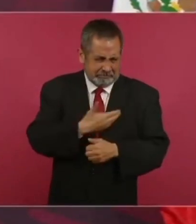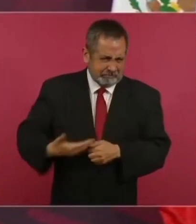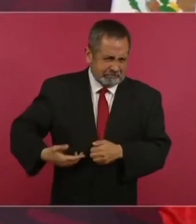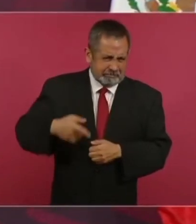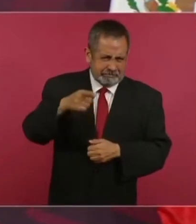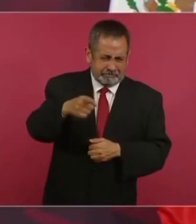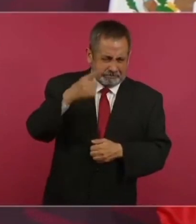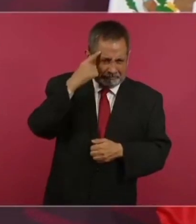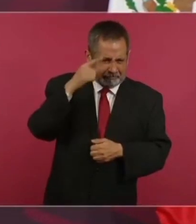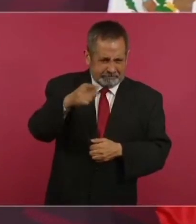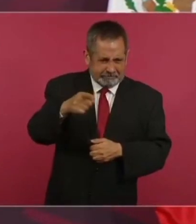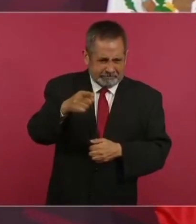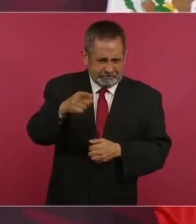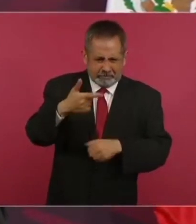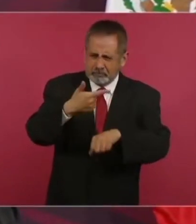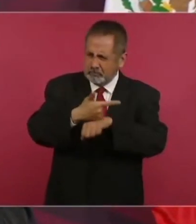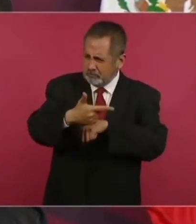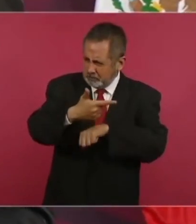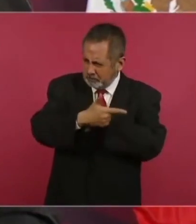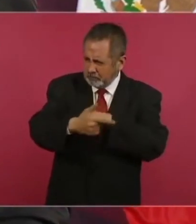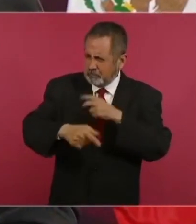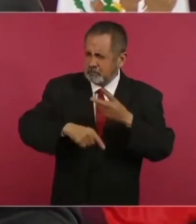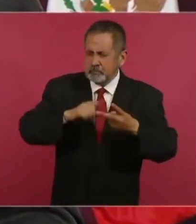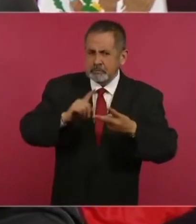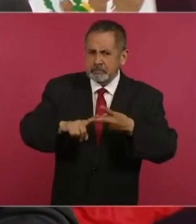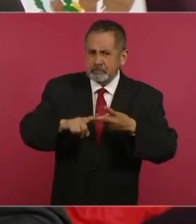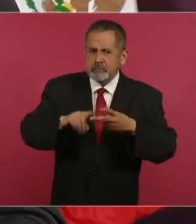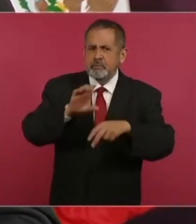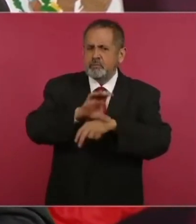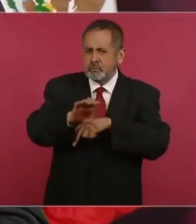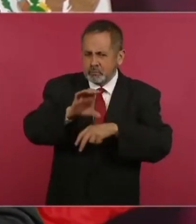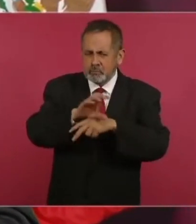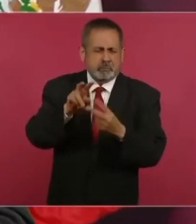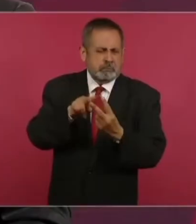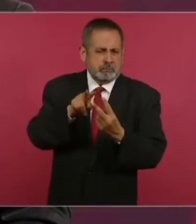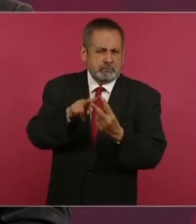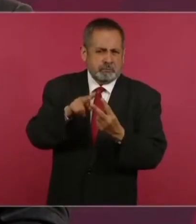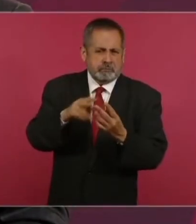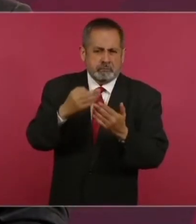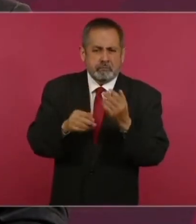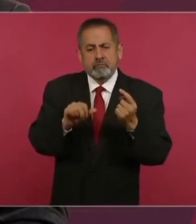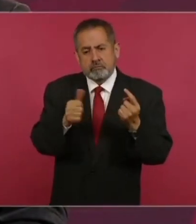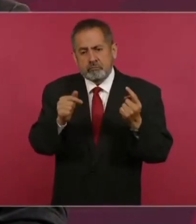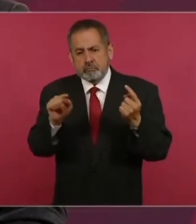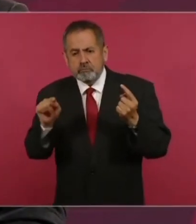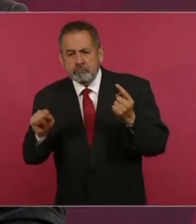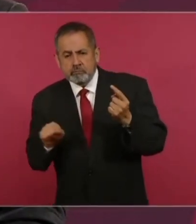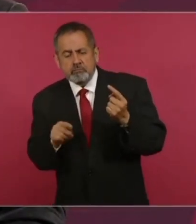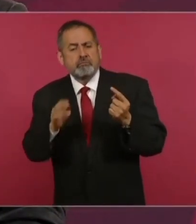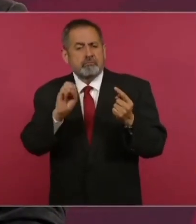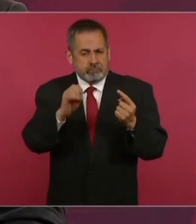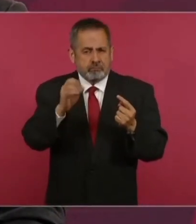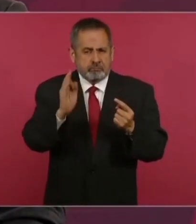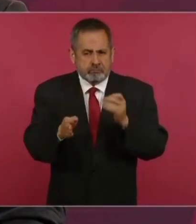de Guatemala y el presidente de Colombia. Todos los demás han confirmado que van a asistir.